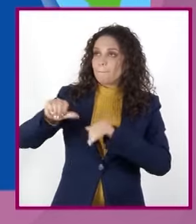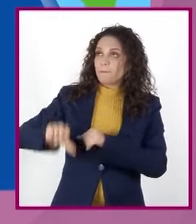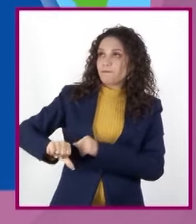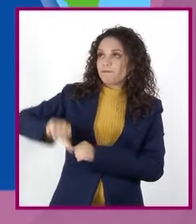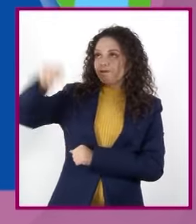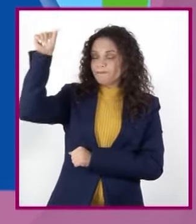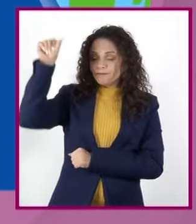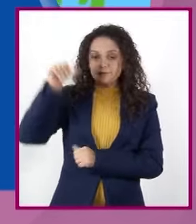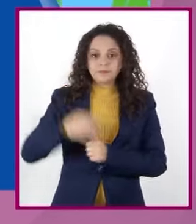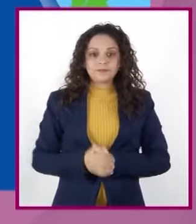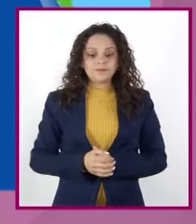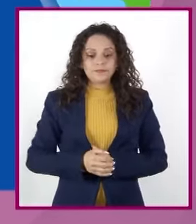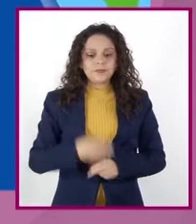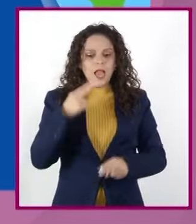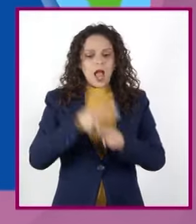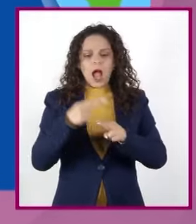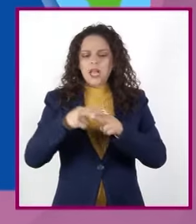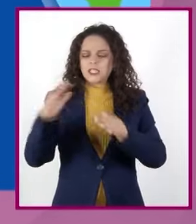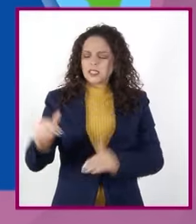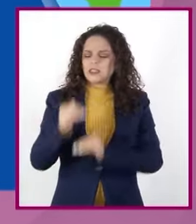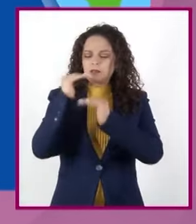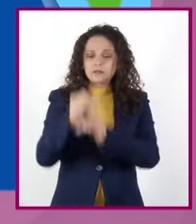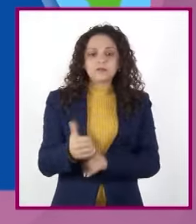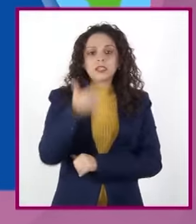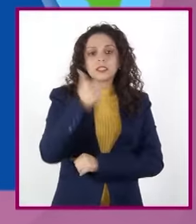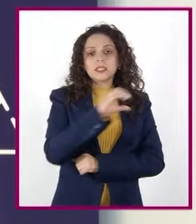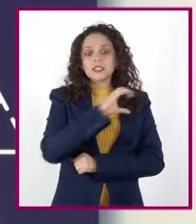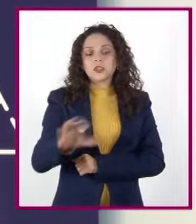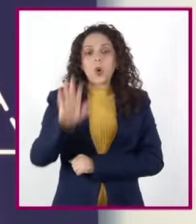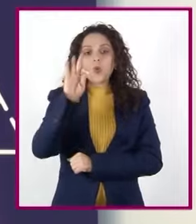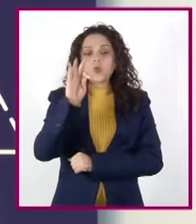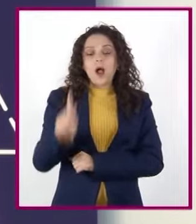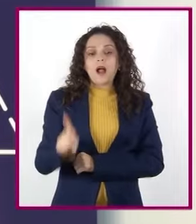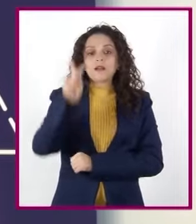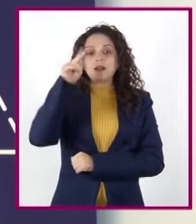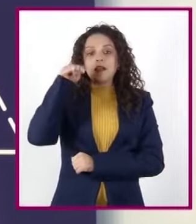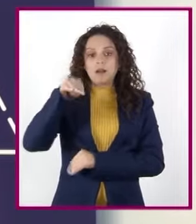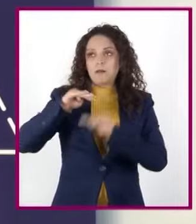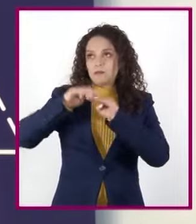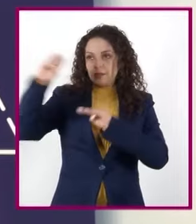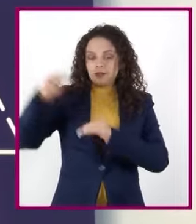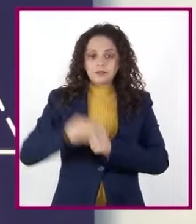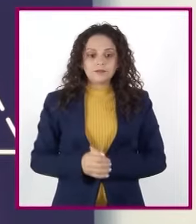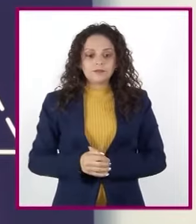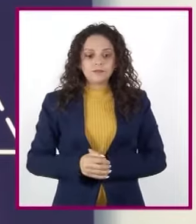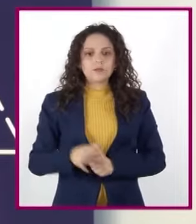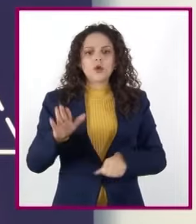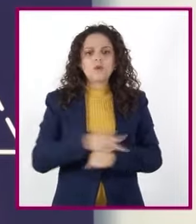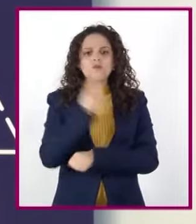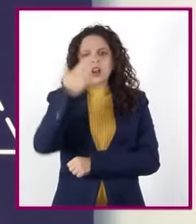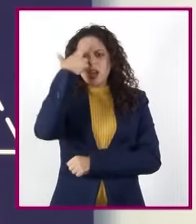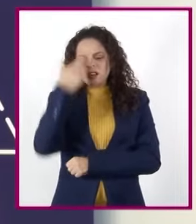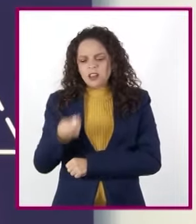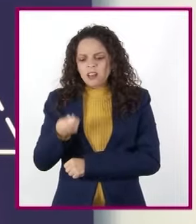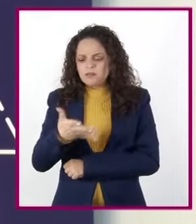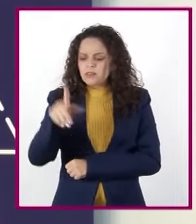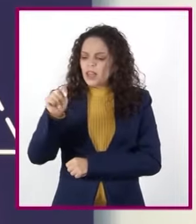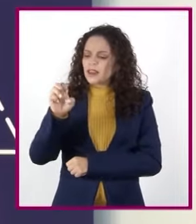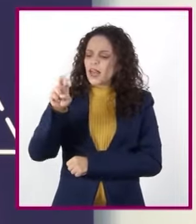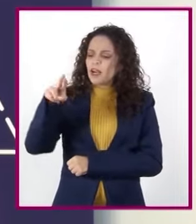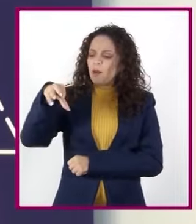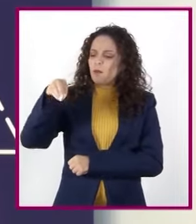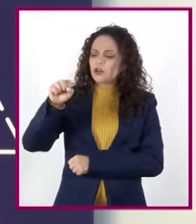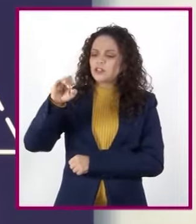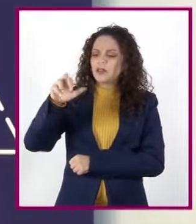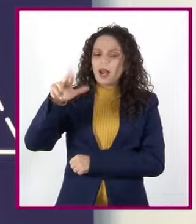terrestre hasta aproximadamente 640 kilómetros. La razón por la que se le llama termósfera es debido a sus